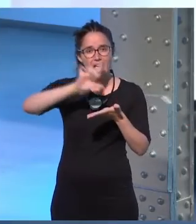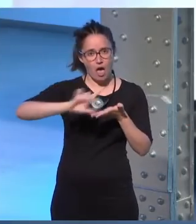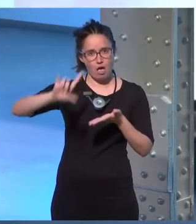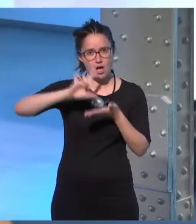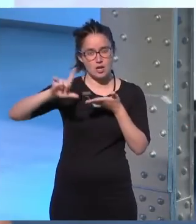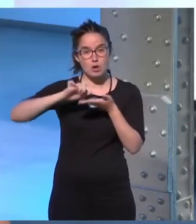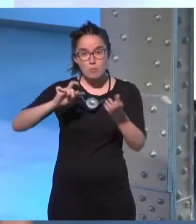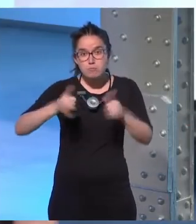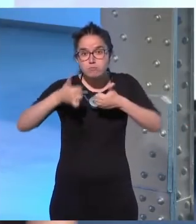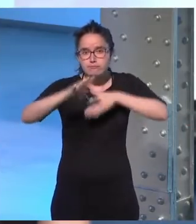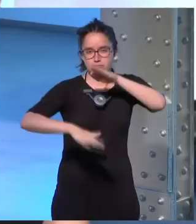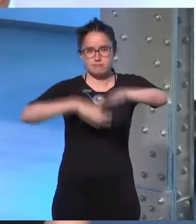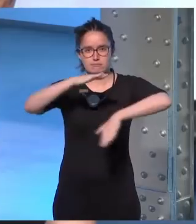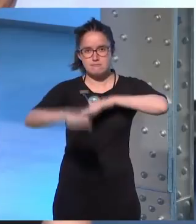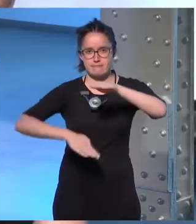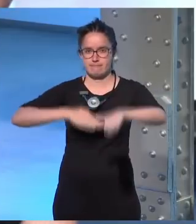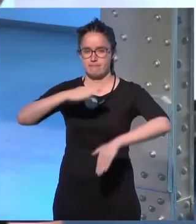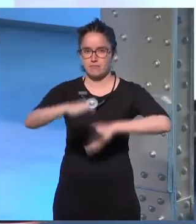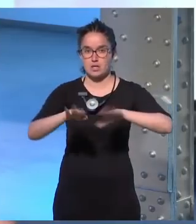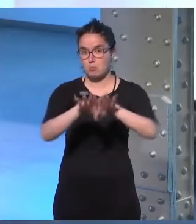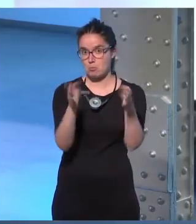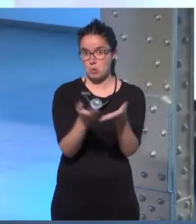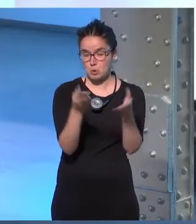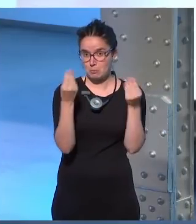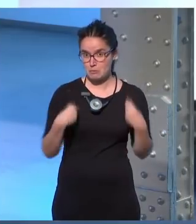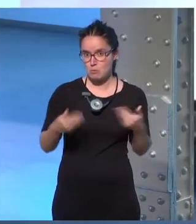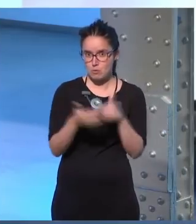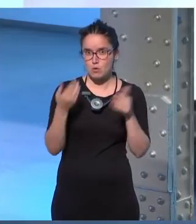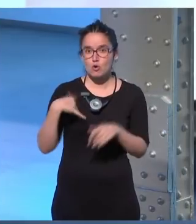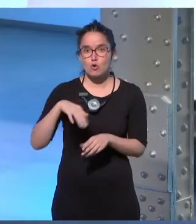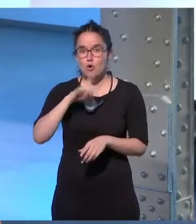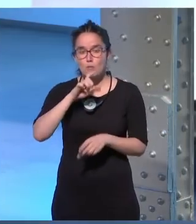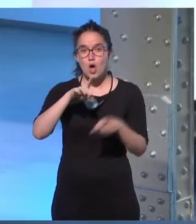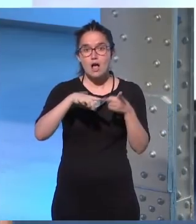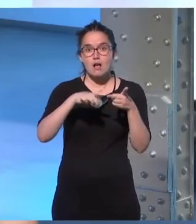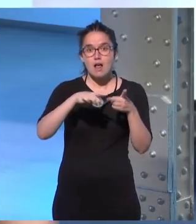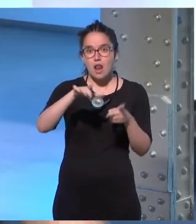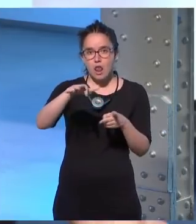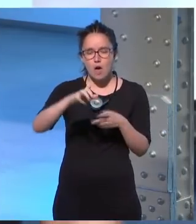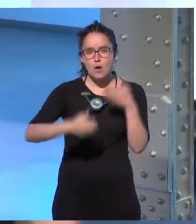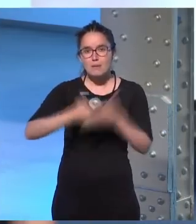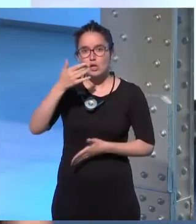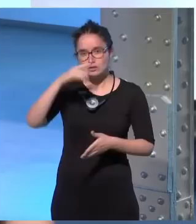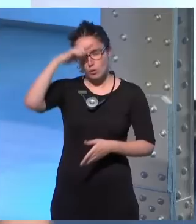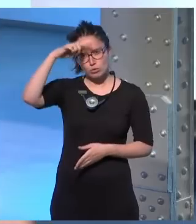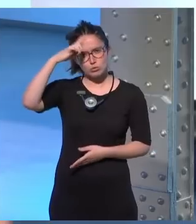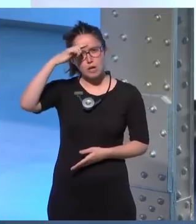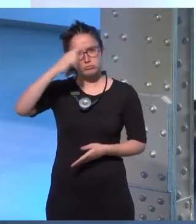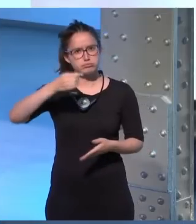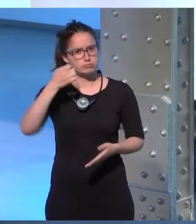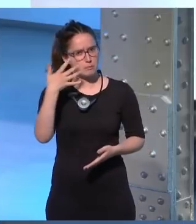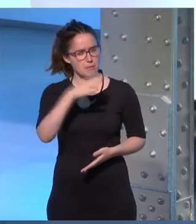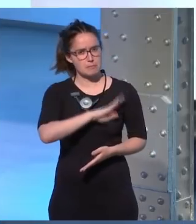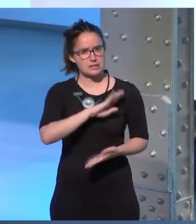cómo dar tus primeros pasos en el mundillo. Y Laura es una periodista cultural de reconocido prestigio